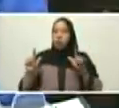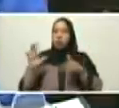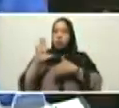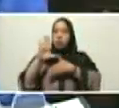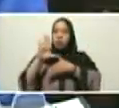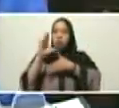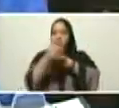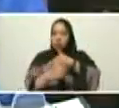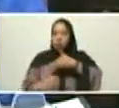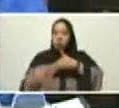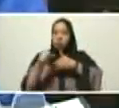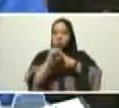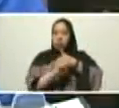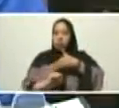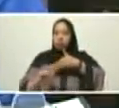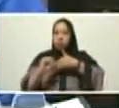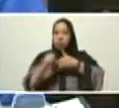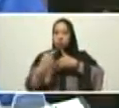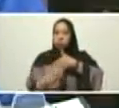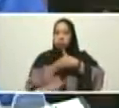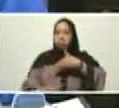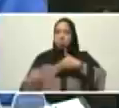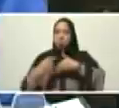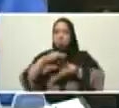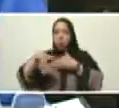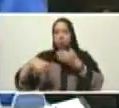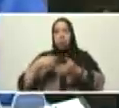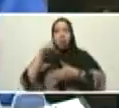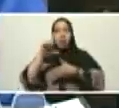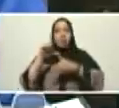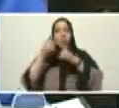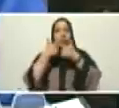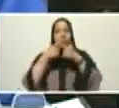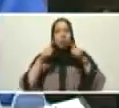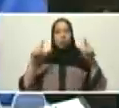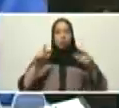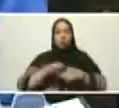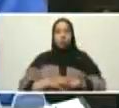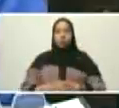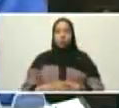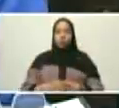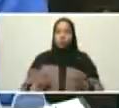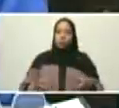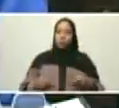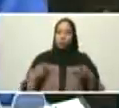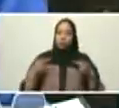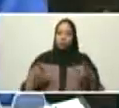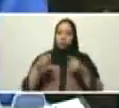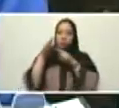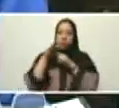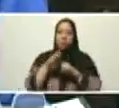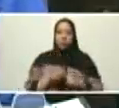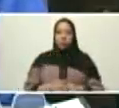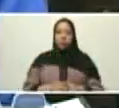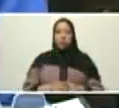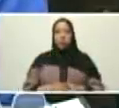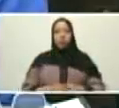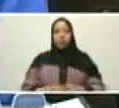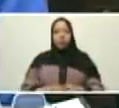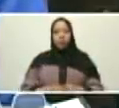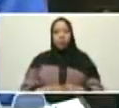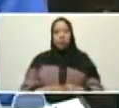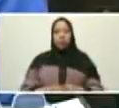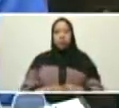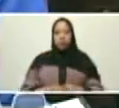independencia nuestra americana. Así de sencillo, la voluntad de vencer, la voluntad que uno tenga de avanzar